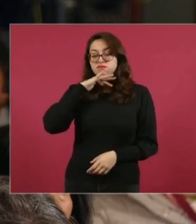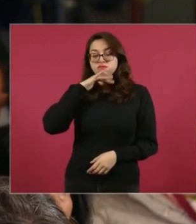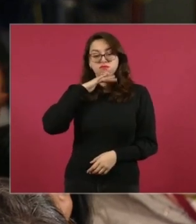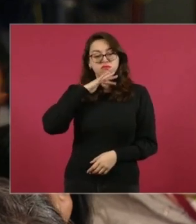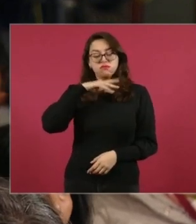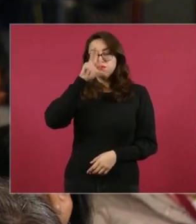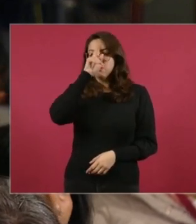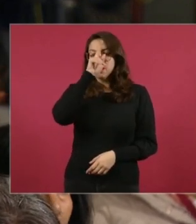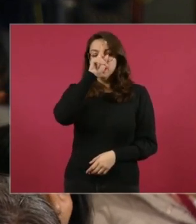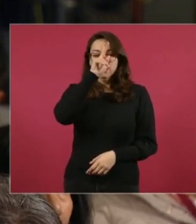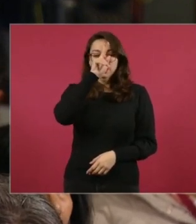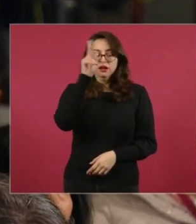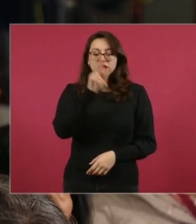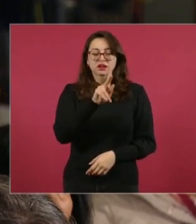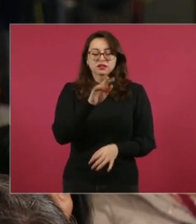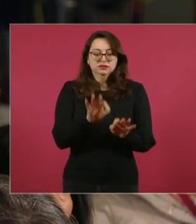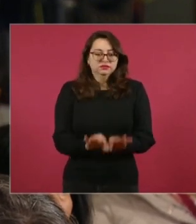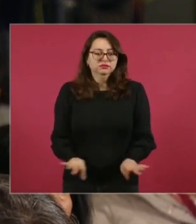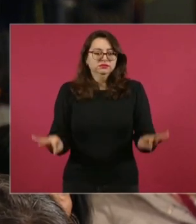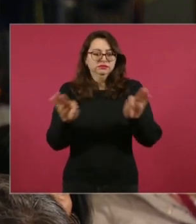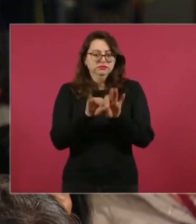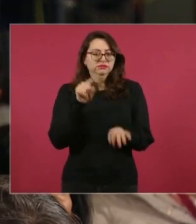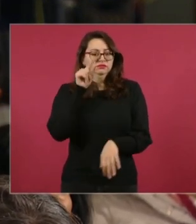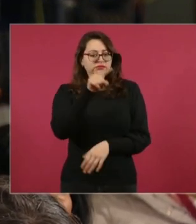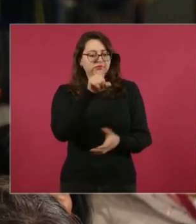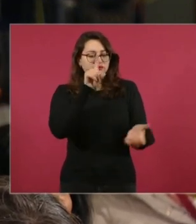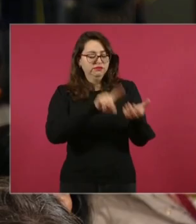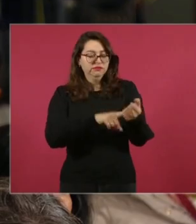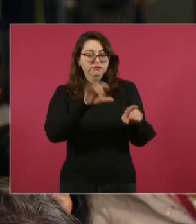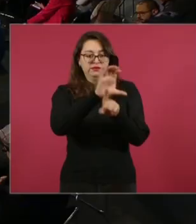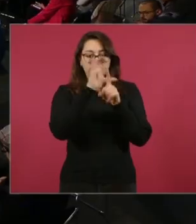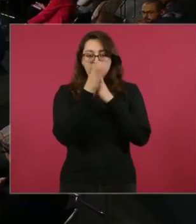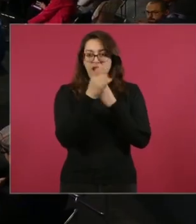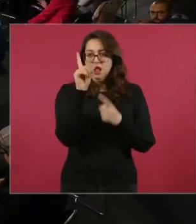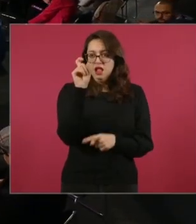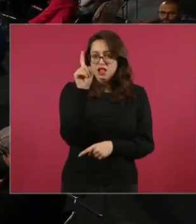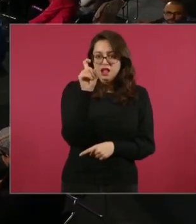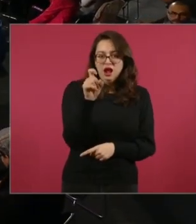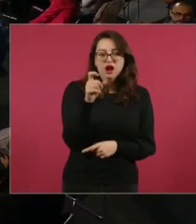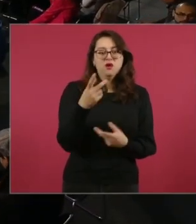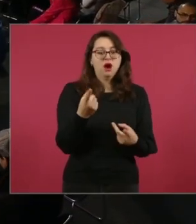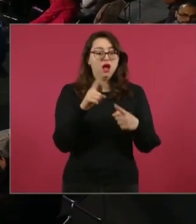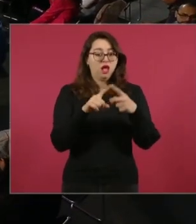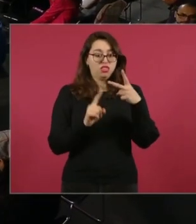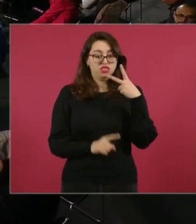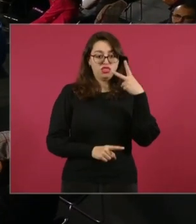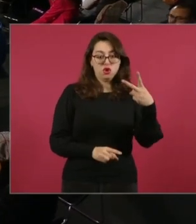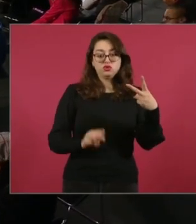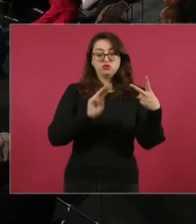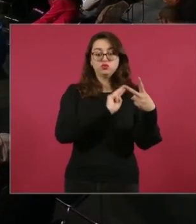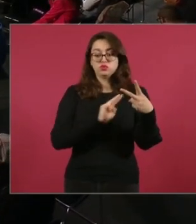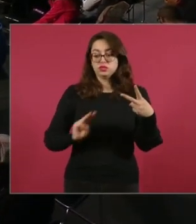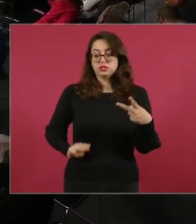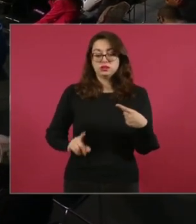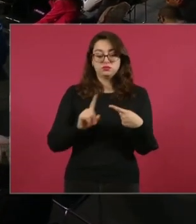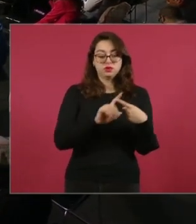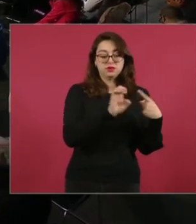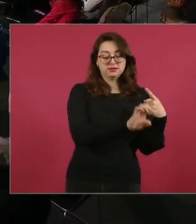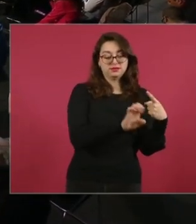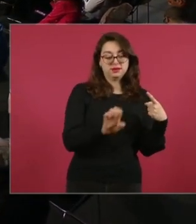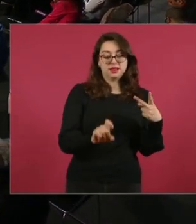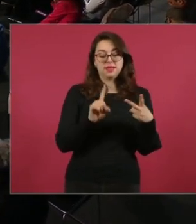Importante apoyar al organismo operador del agua en Ensenada, Césped, mismo que opera dos municipios, el de Ensenada y el de San Quintín,